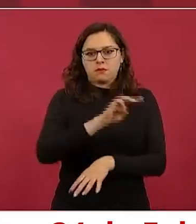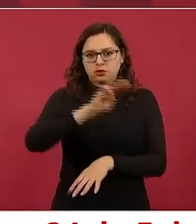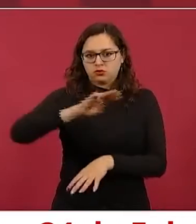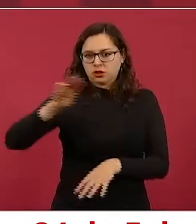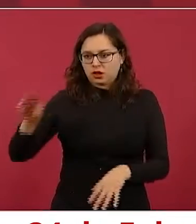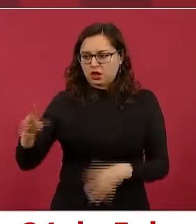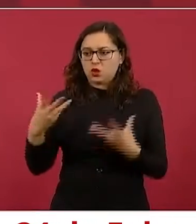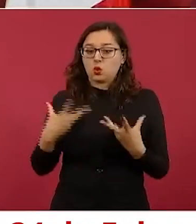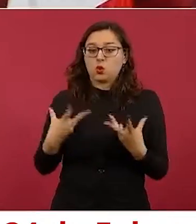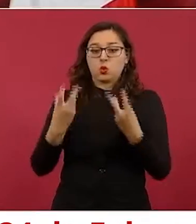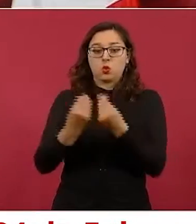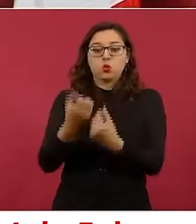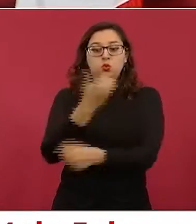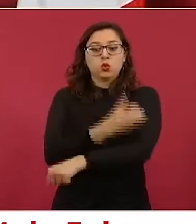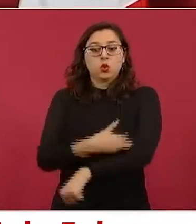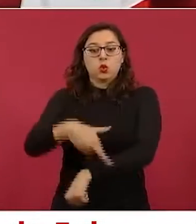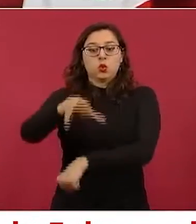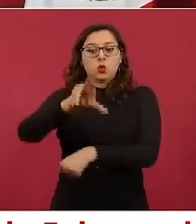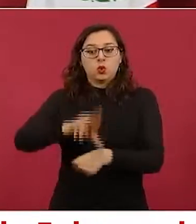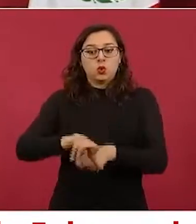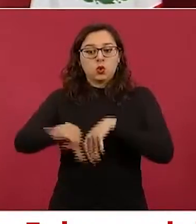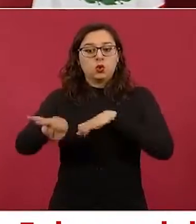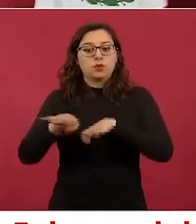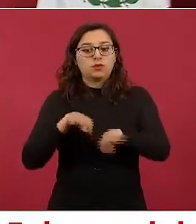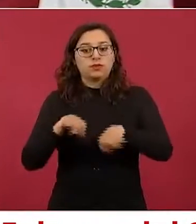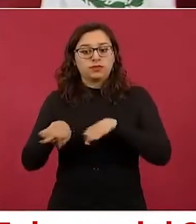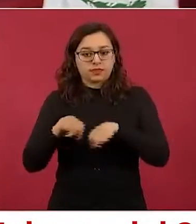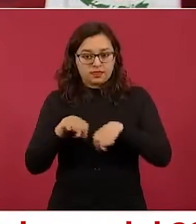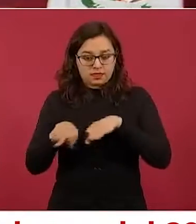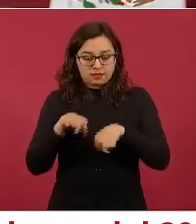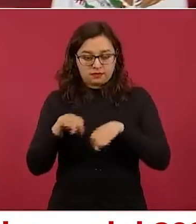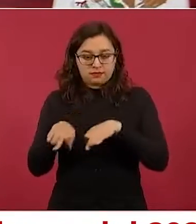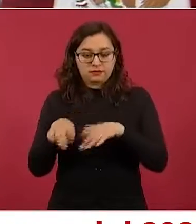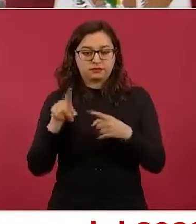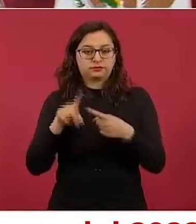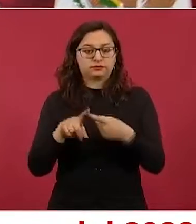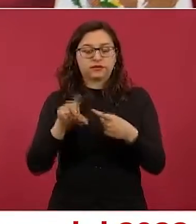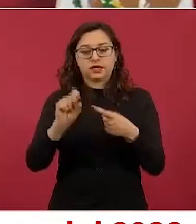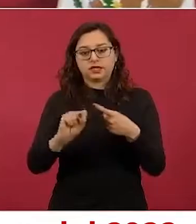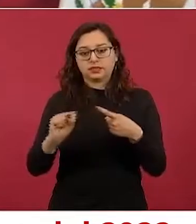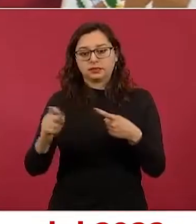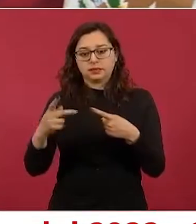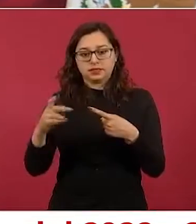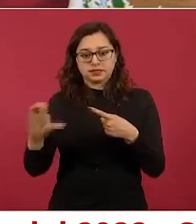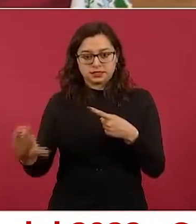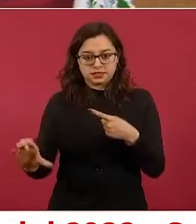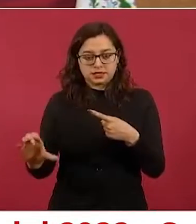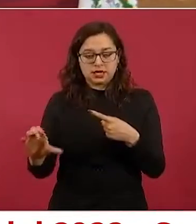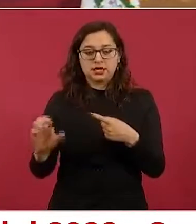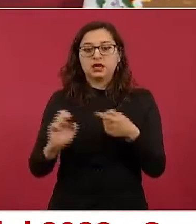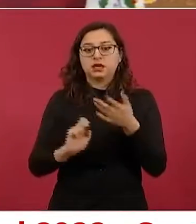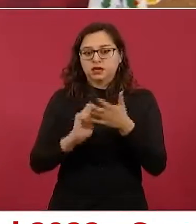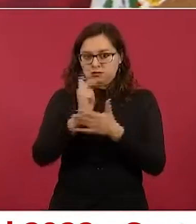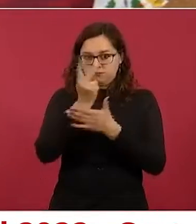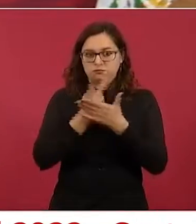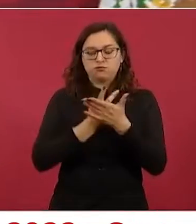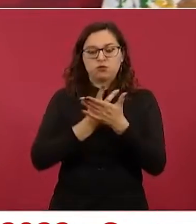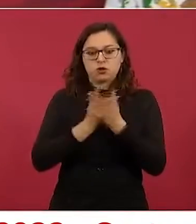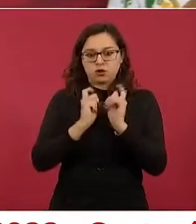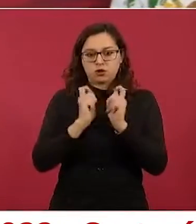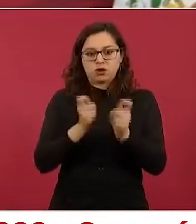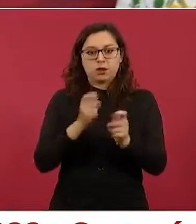coordinada. Está la Secretaría de Seguridad Pública. un programa que dirige